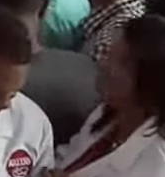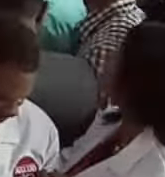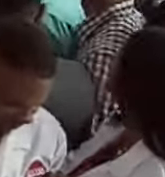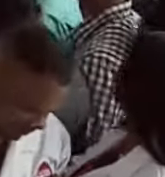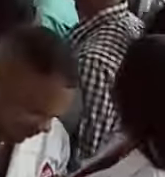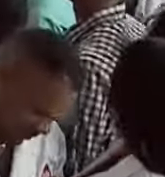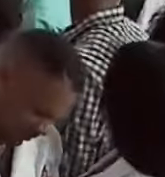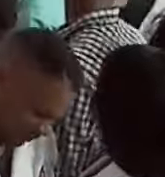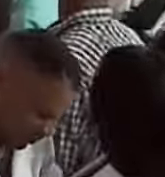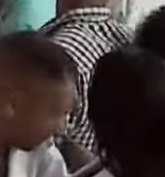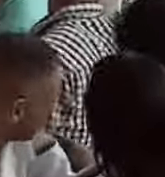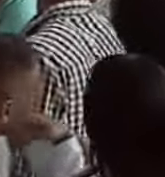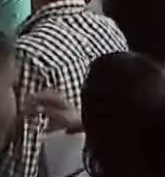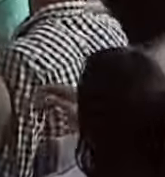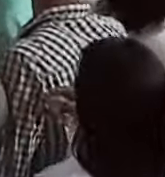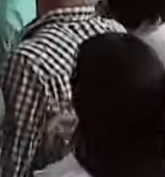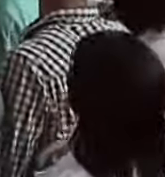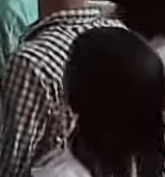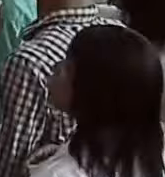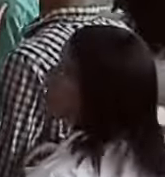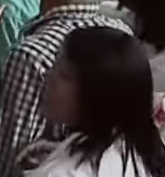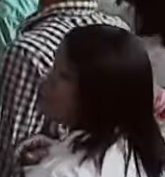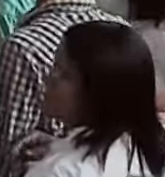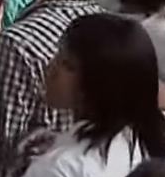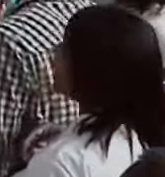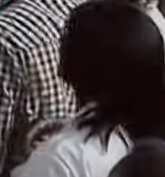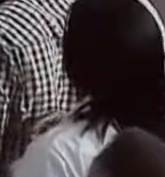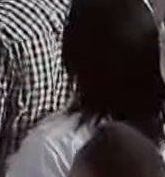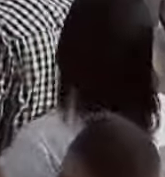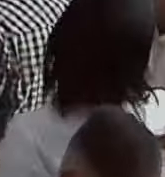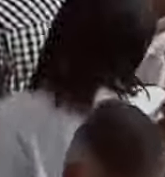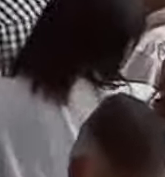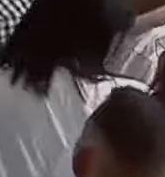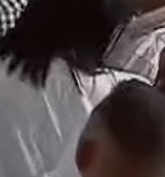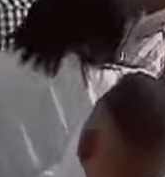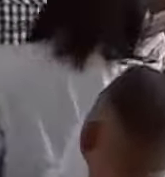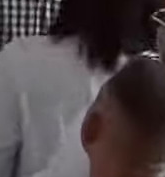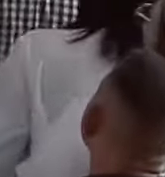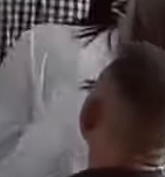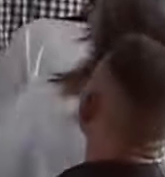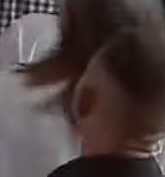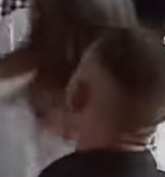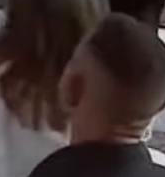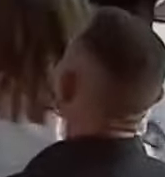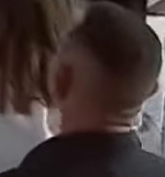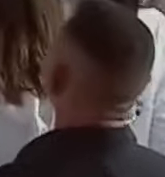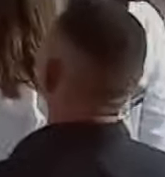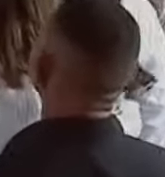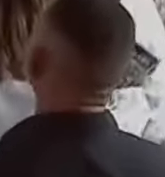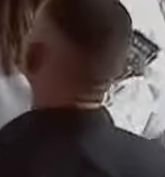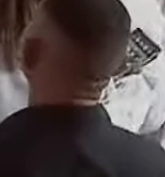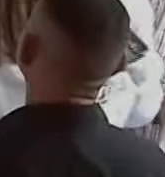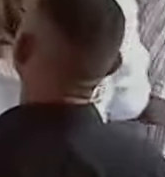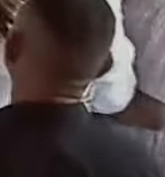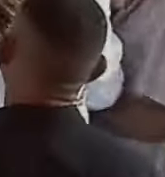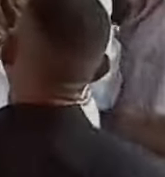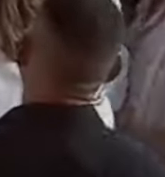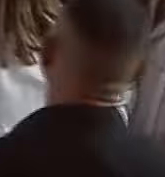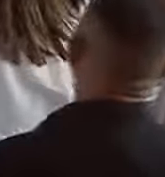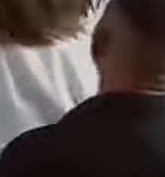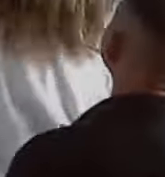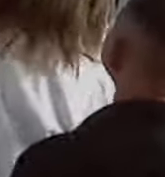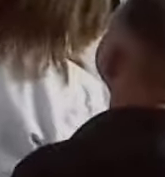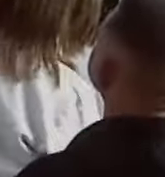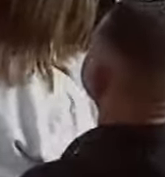condenaba el daño producto de las más de 930 medidas coercitivas unilaterales que pretendieron dejar al país sin